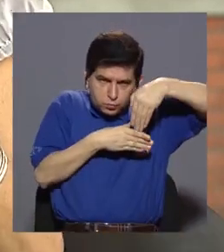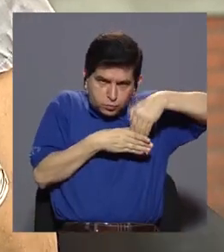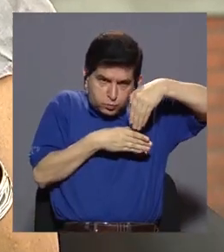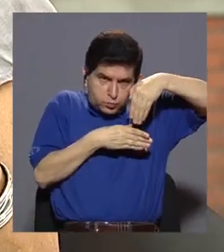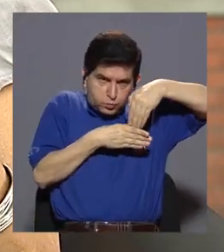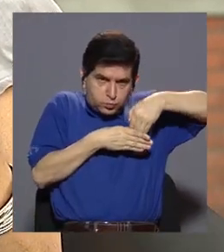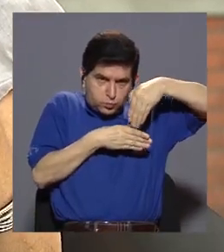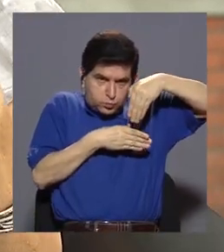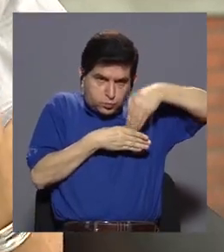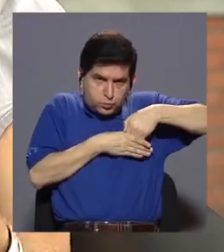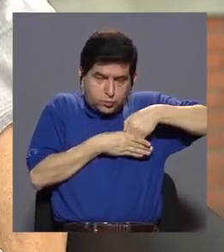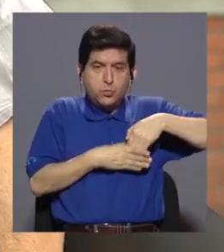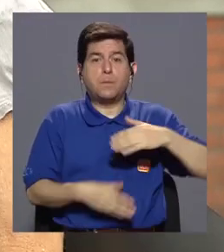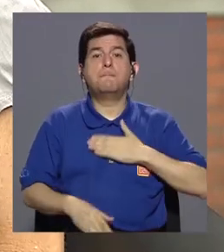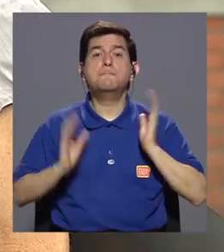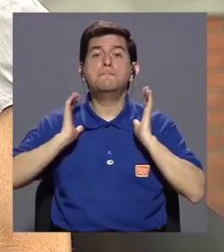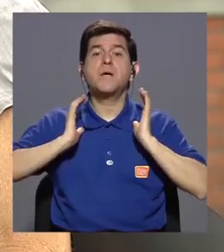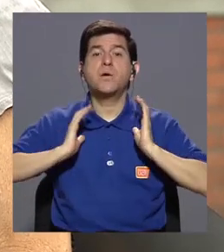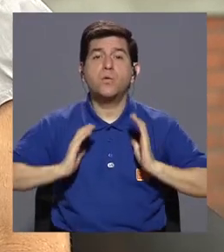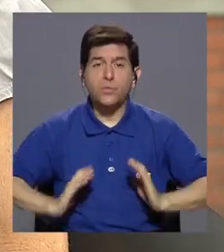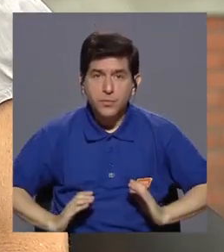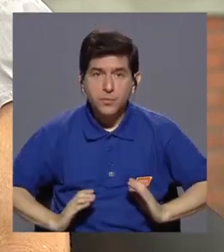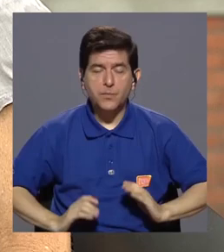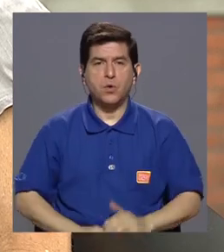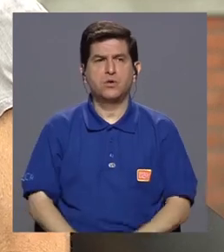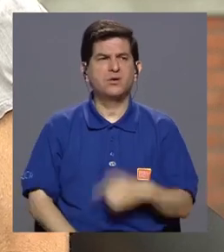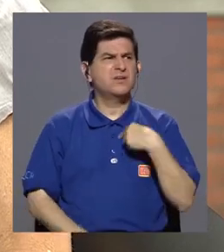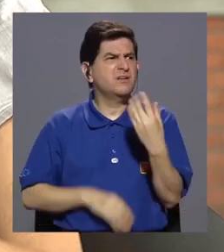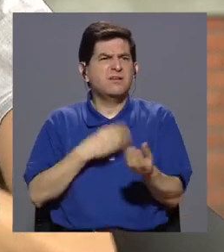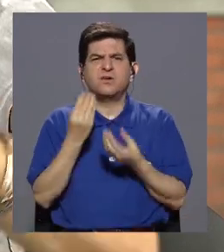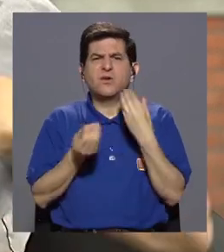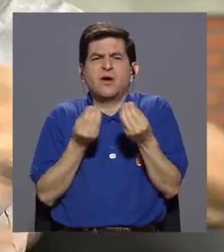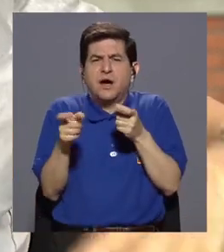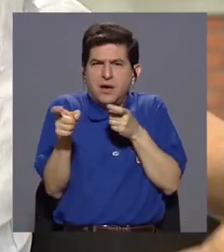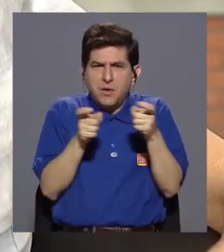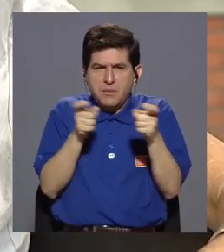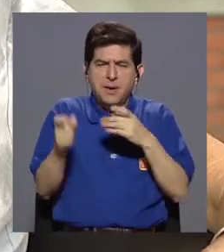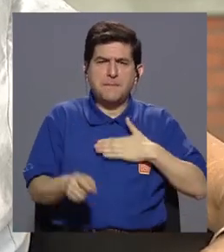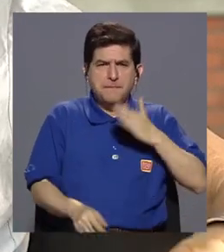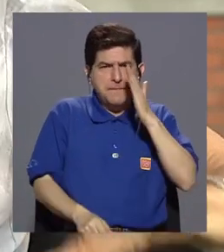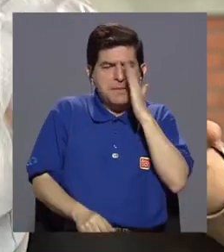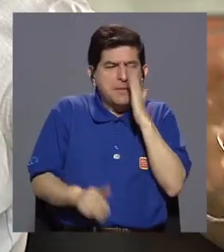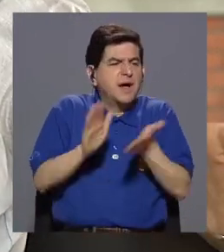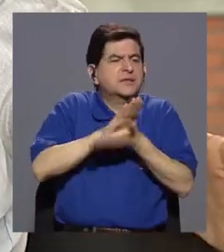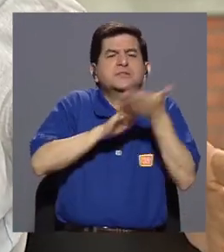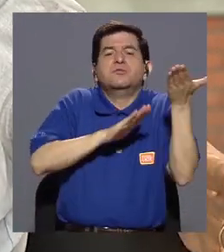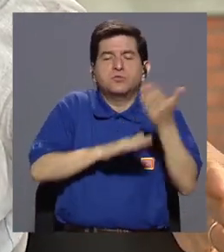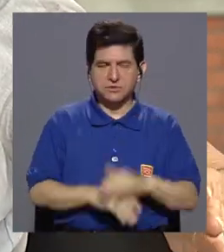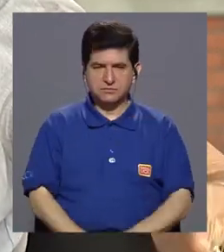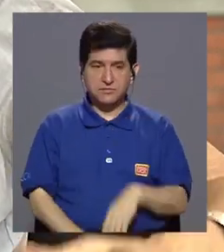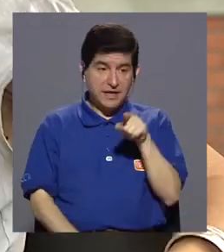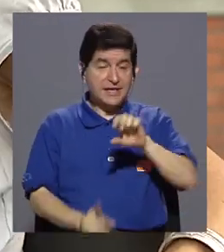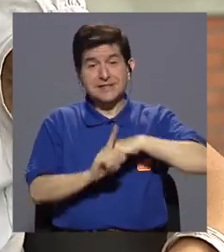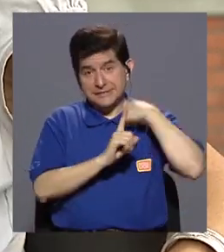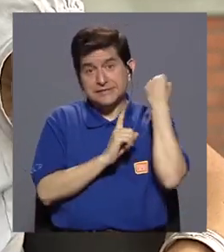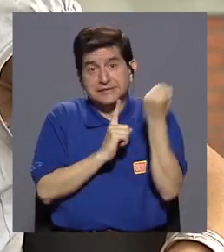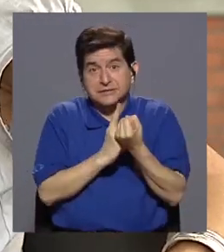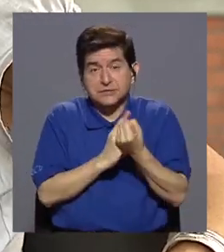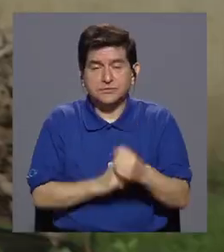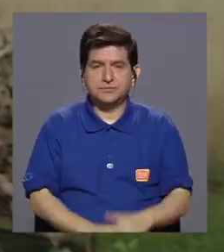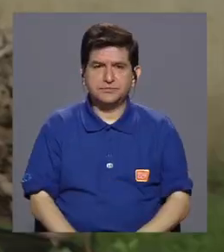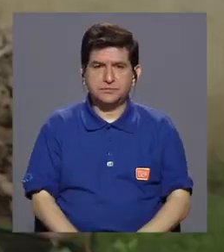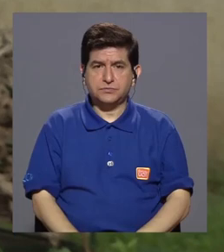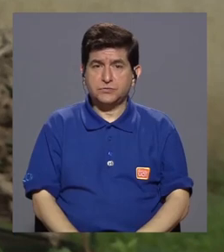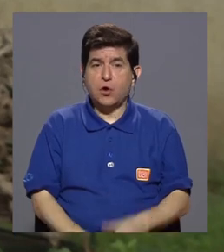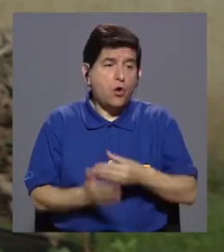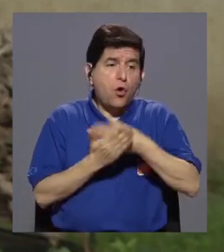manera, en mi cuerpo. ¿Cómo hago para manejar que mi mamá se fue? Esa puede ser una situación. O que no